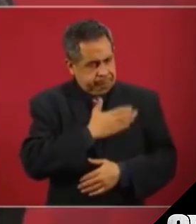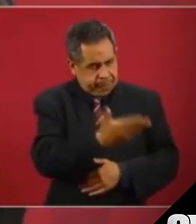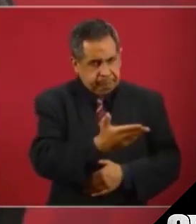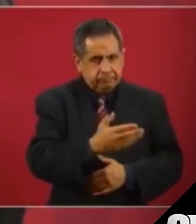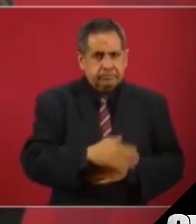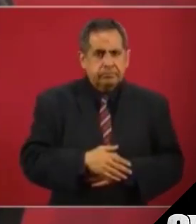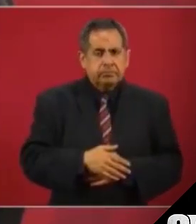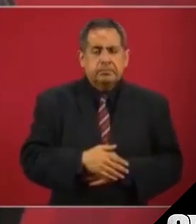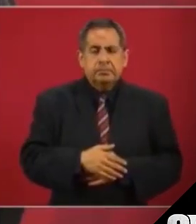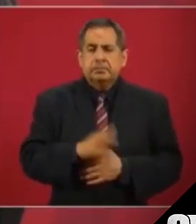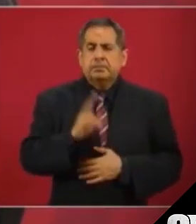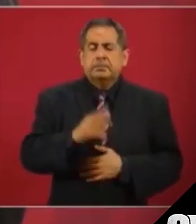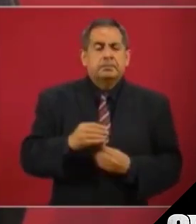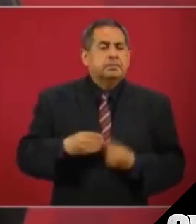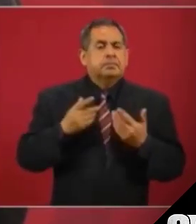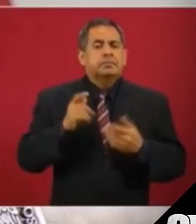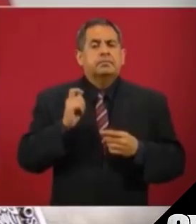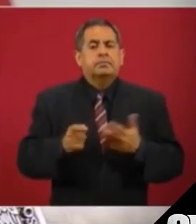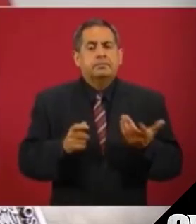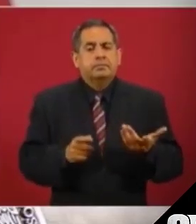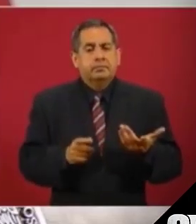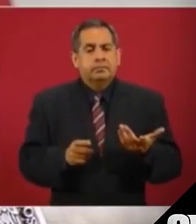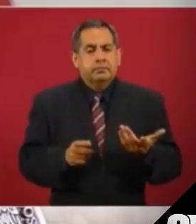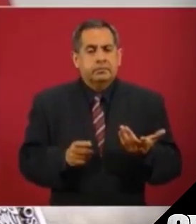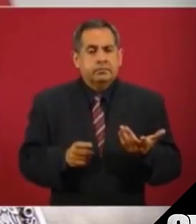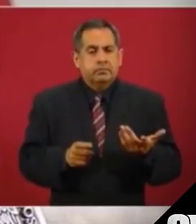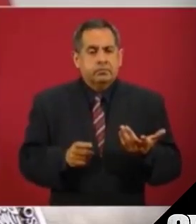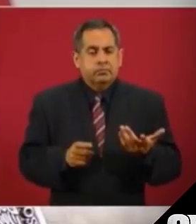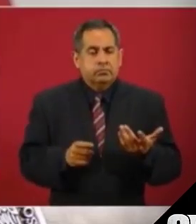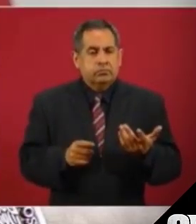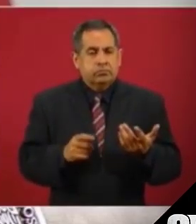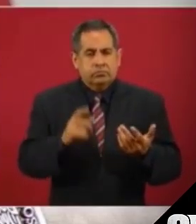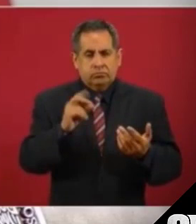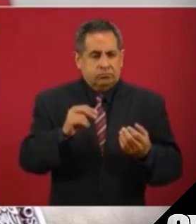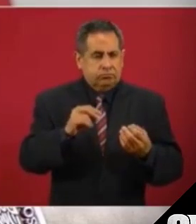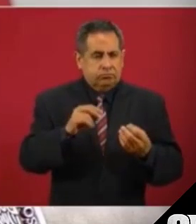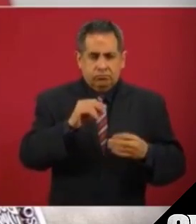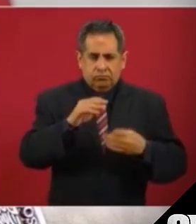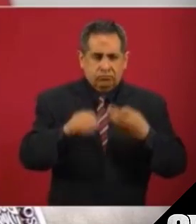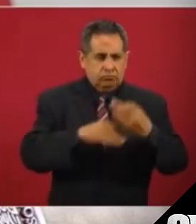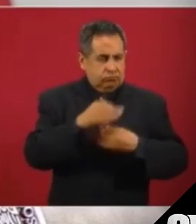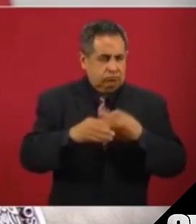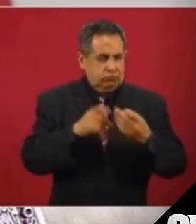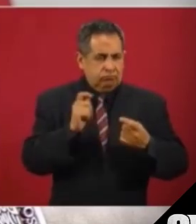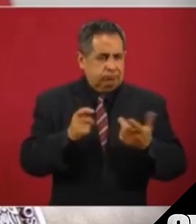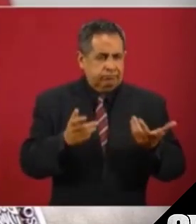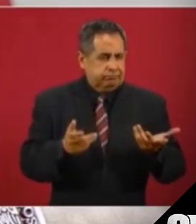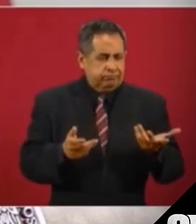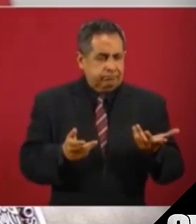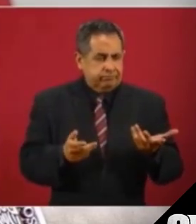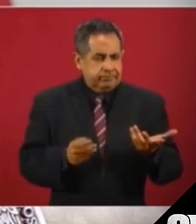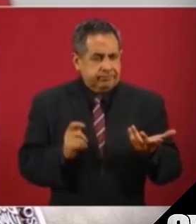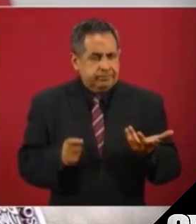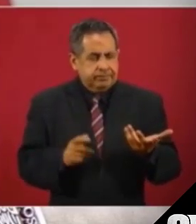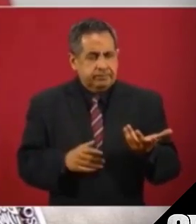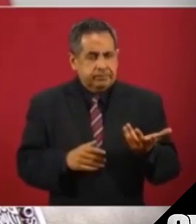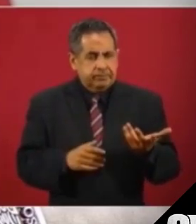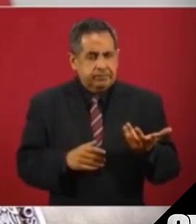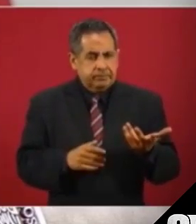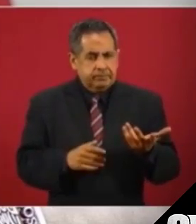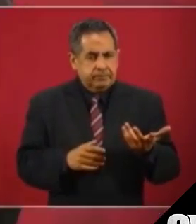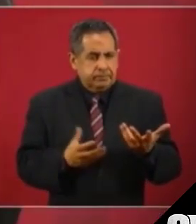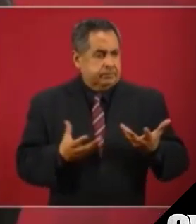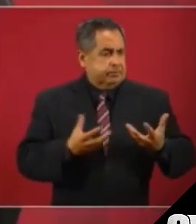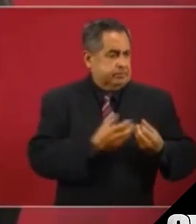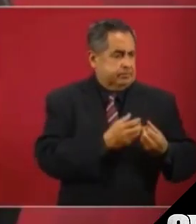muy alentador de que no todo está del lado